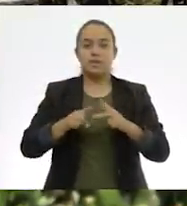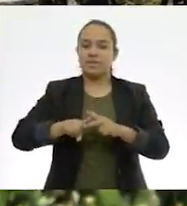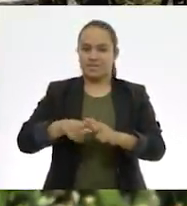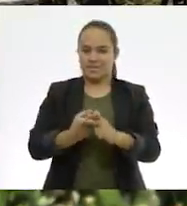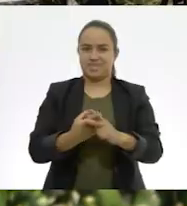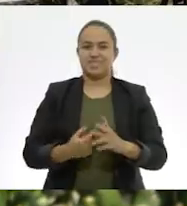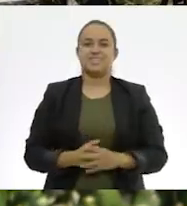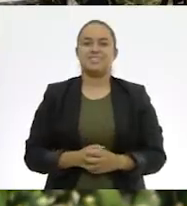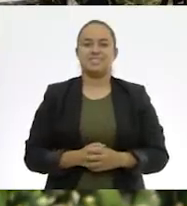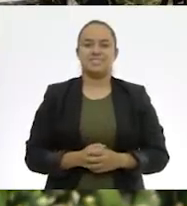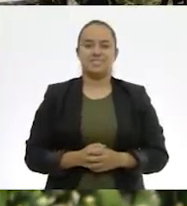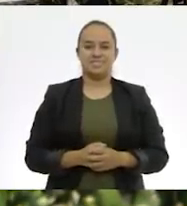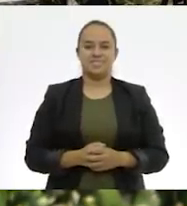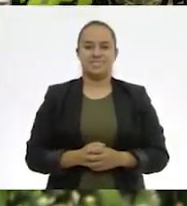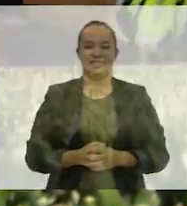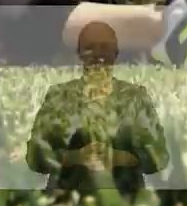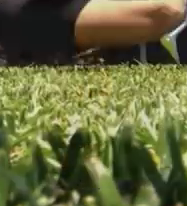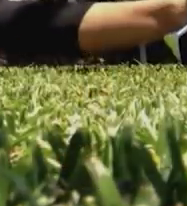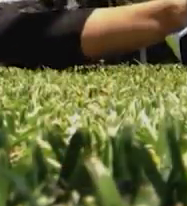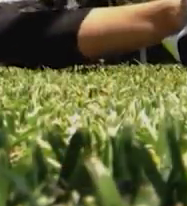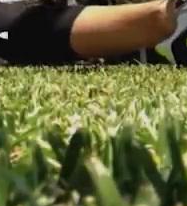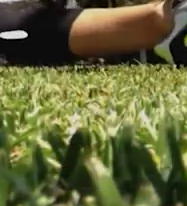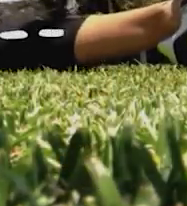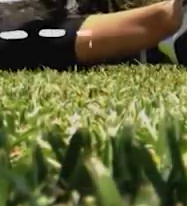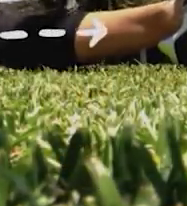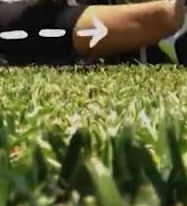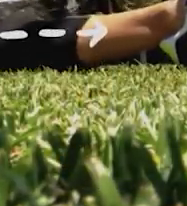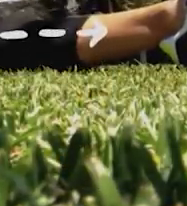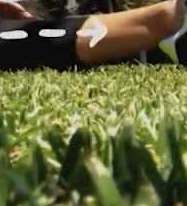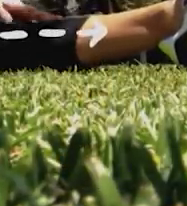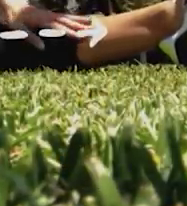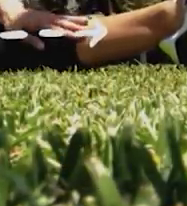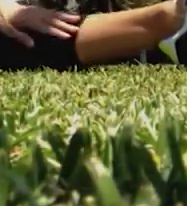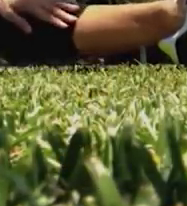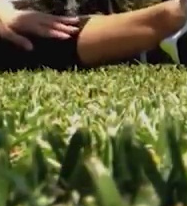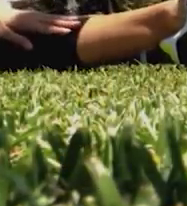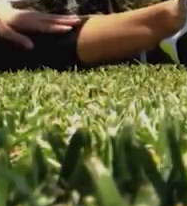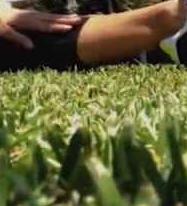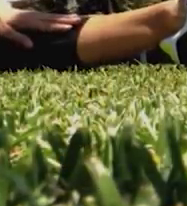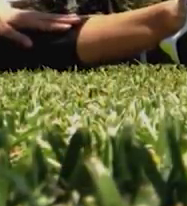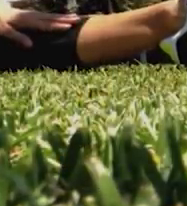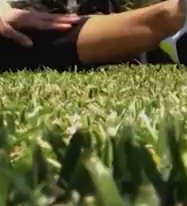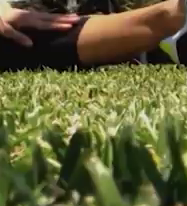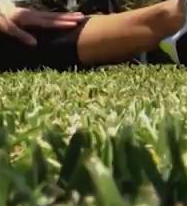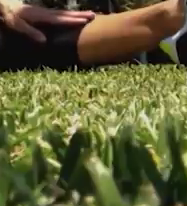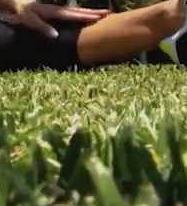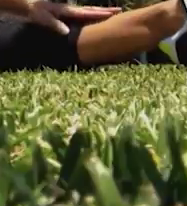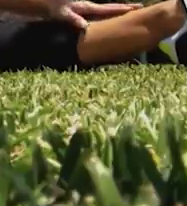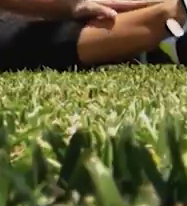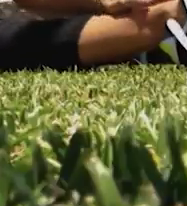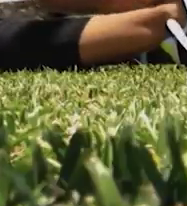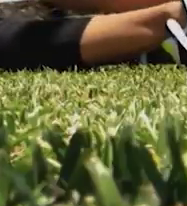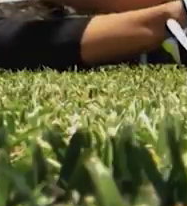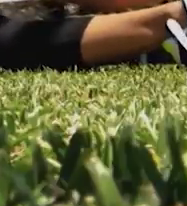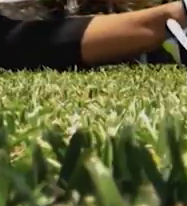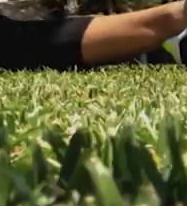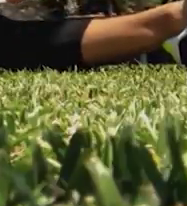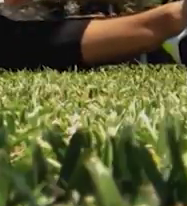empezar. Vamos a estirar las piernas un poco abiertas y vamos a ir primero hacia un lado.